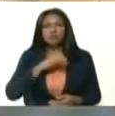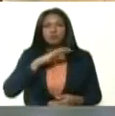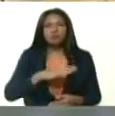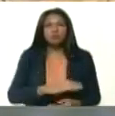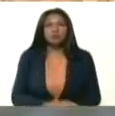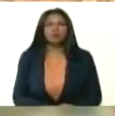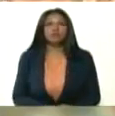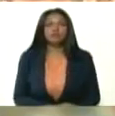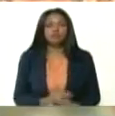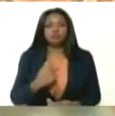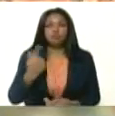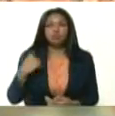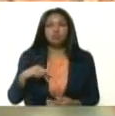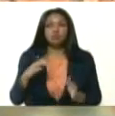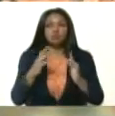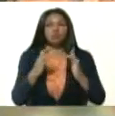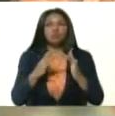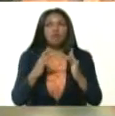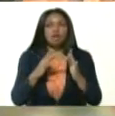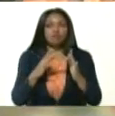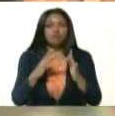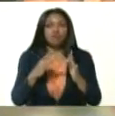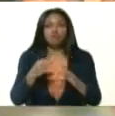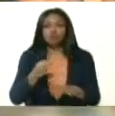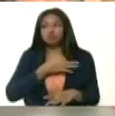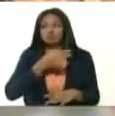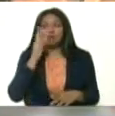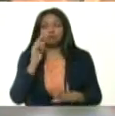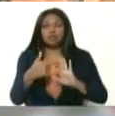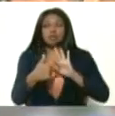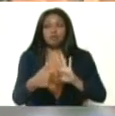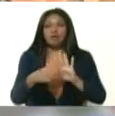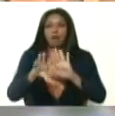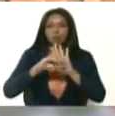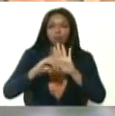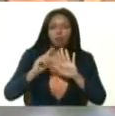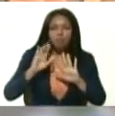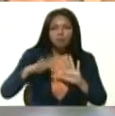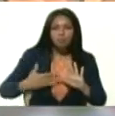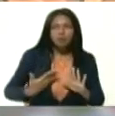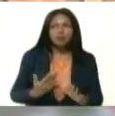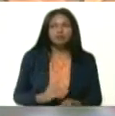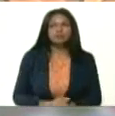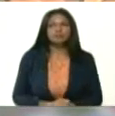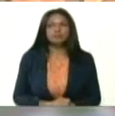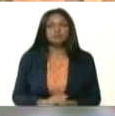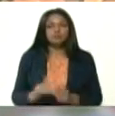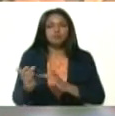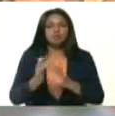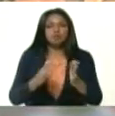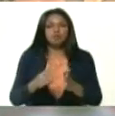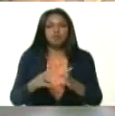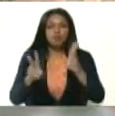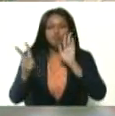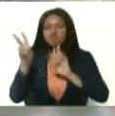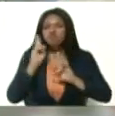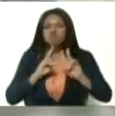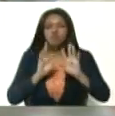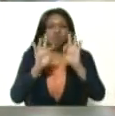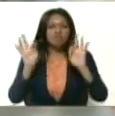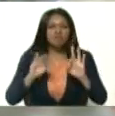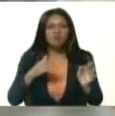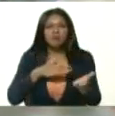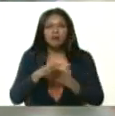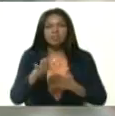Yo lo tengo en mis redes sociales. Para que ustedes vean, Jesús cura de manera gratuita. Y la revolución